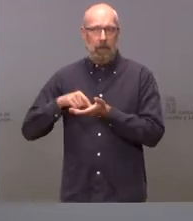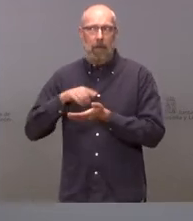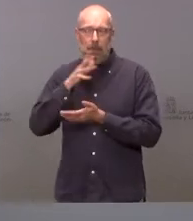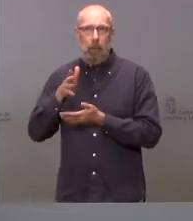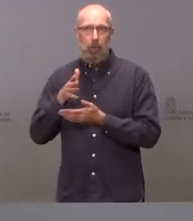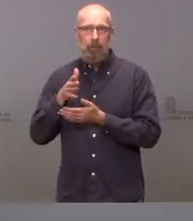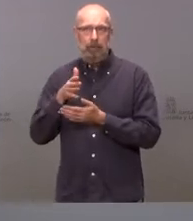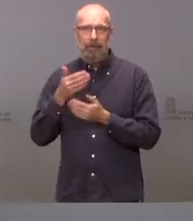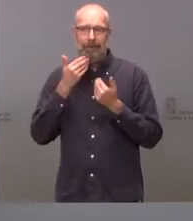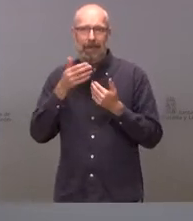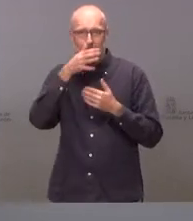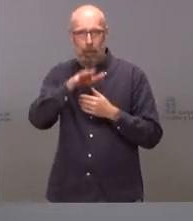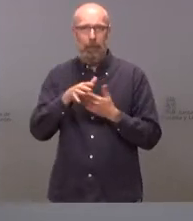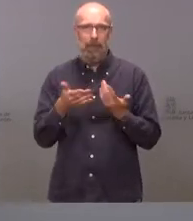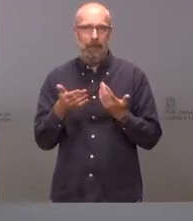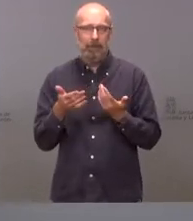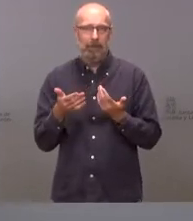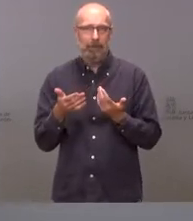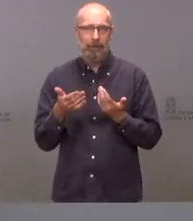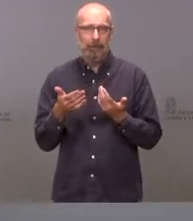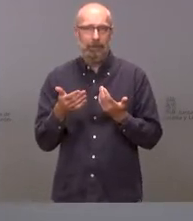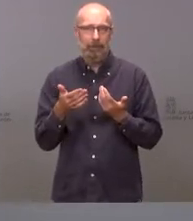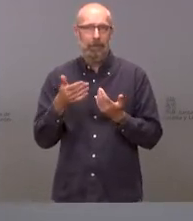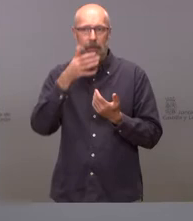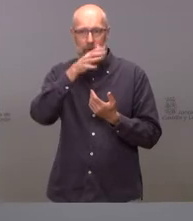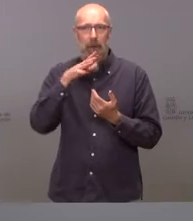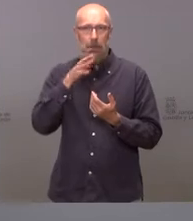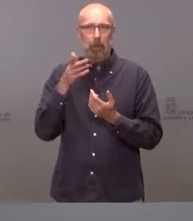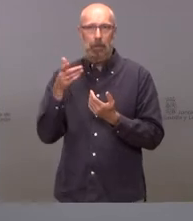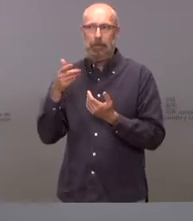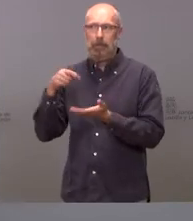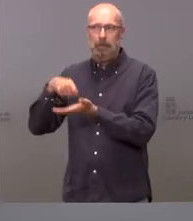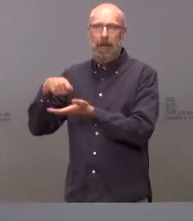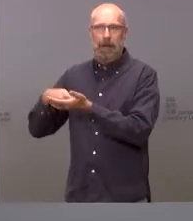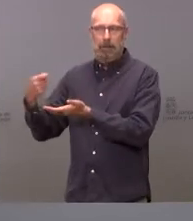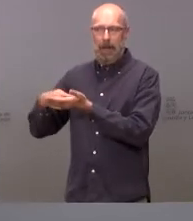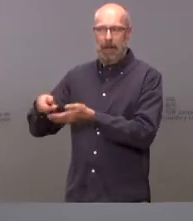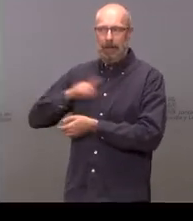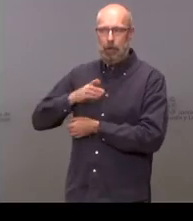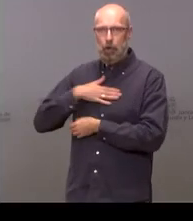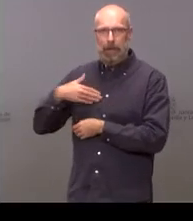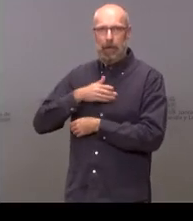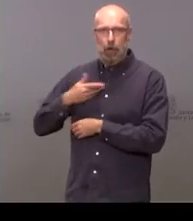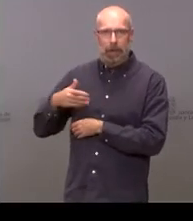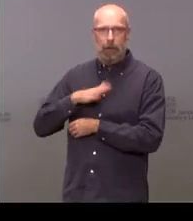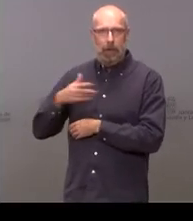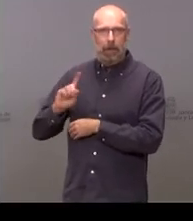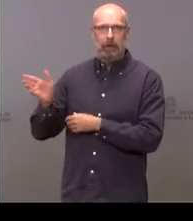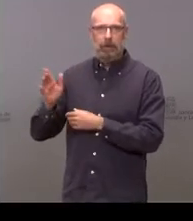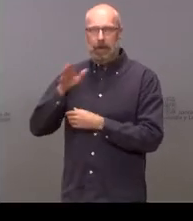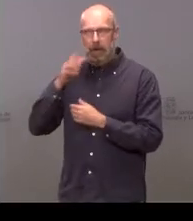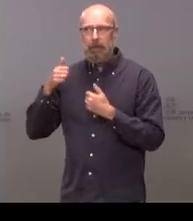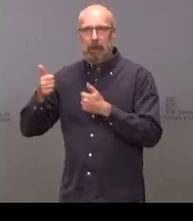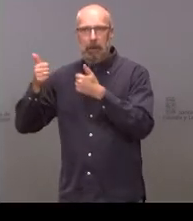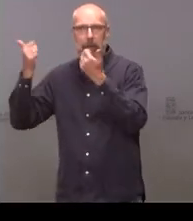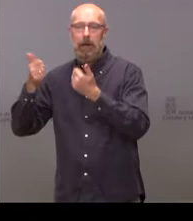a través de una demanda que hemos tenido que plantear porque no se nos quiso pagar aquella cantidad si como es una aproximación